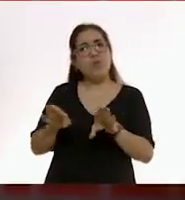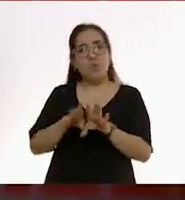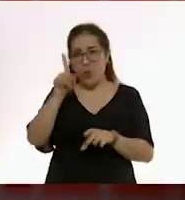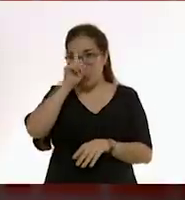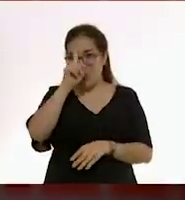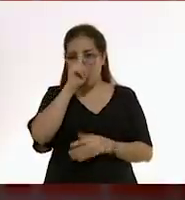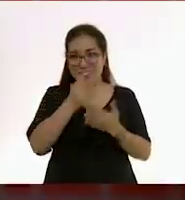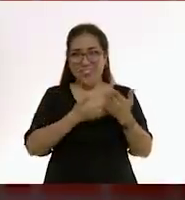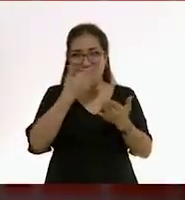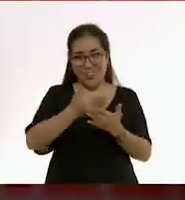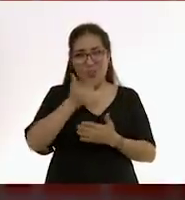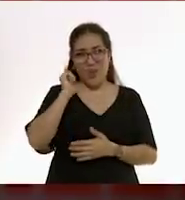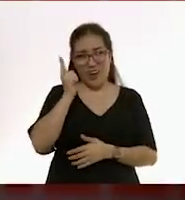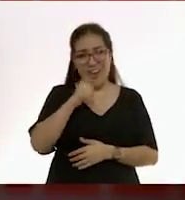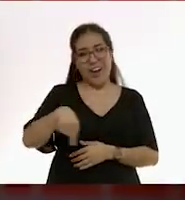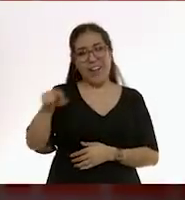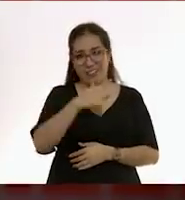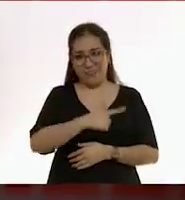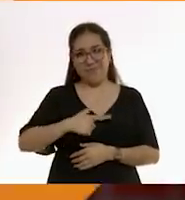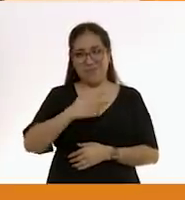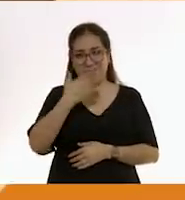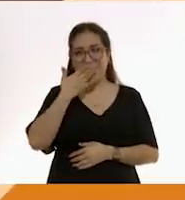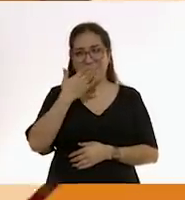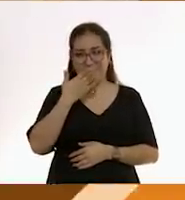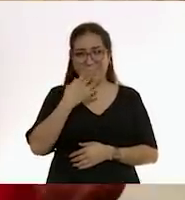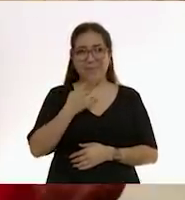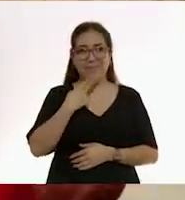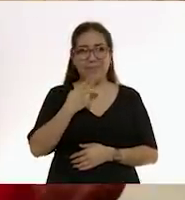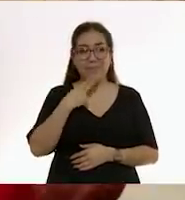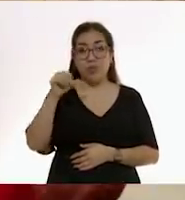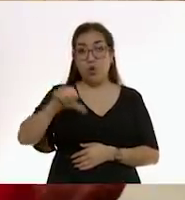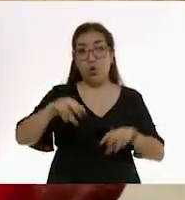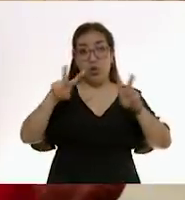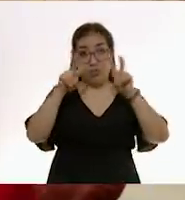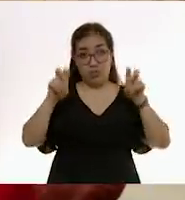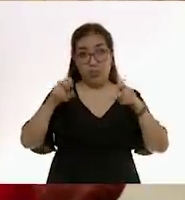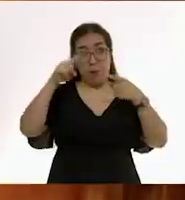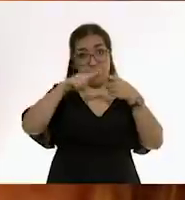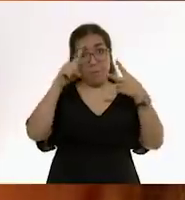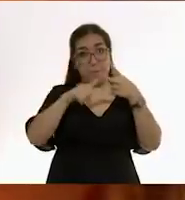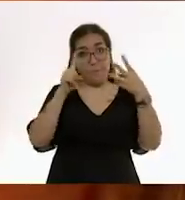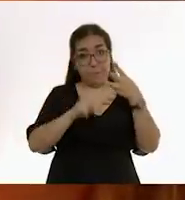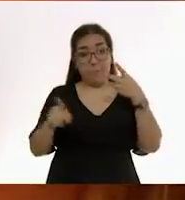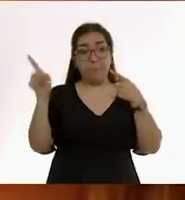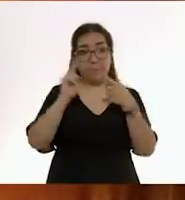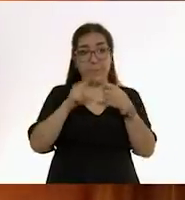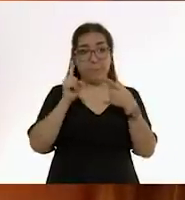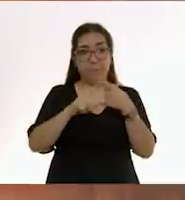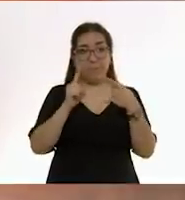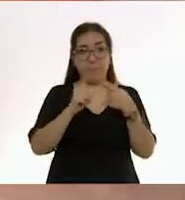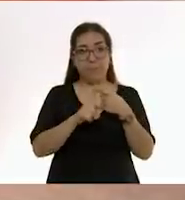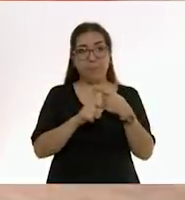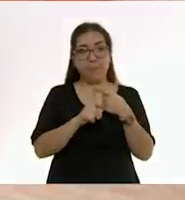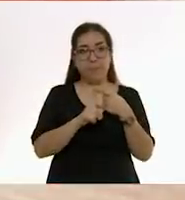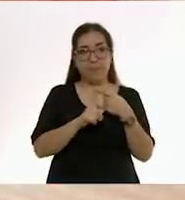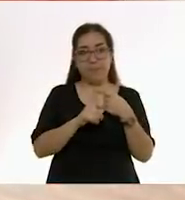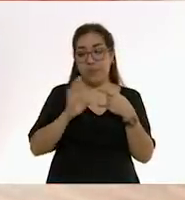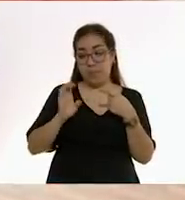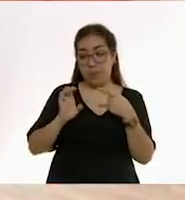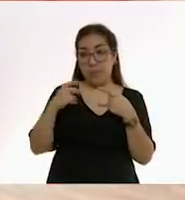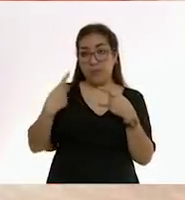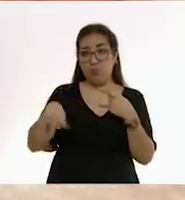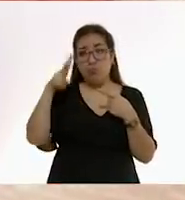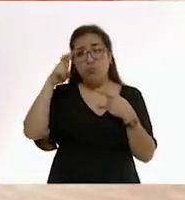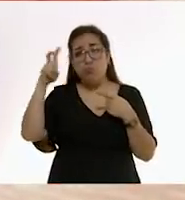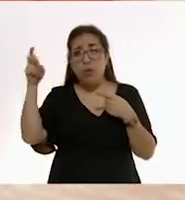que duerma mejor. Esperamos que sea de gran utilidad. Vamos a hablar sobre tres temas importantes. El primero es entender un poco sobre el sueño